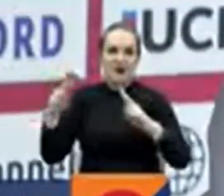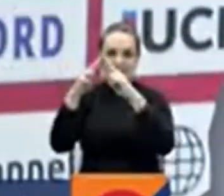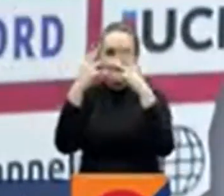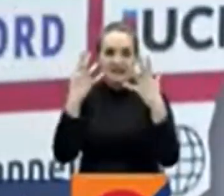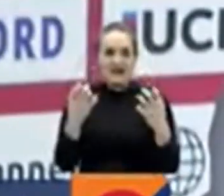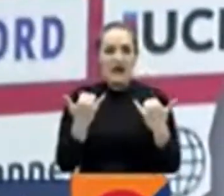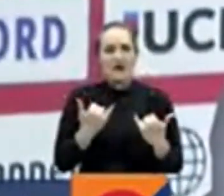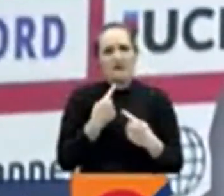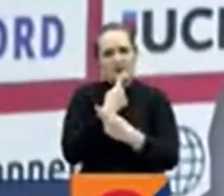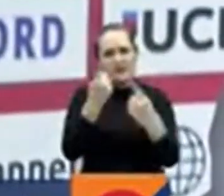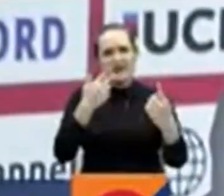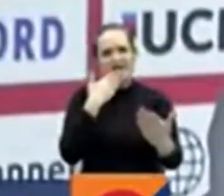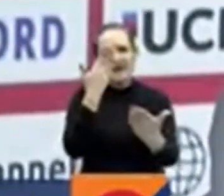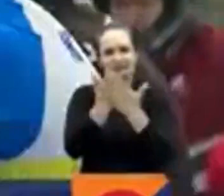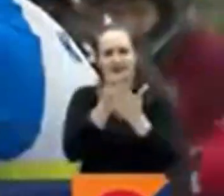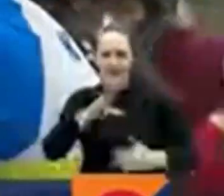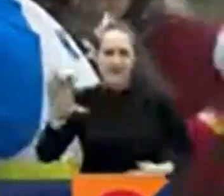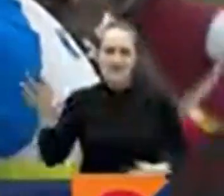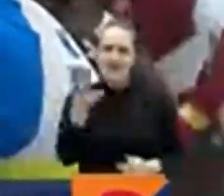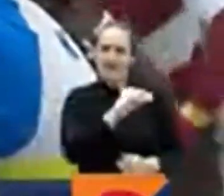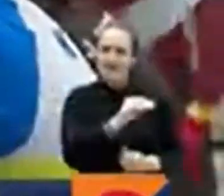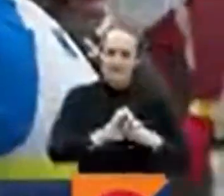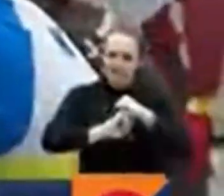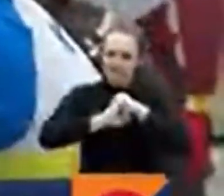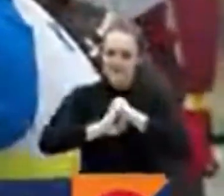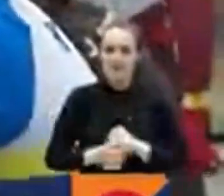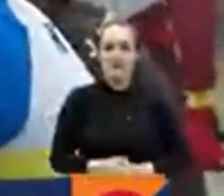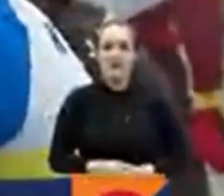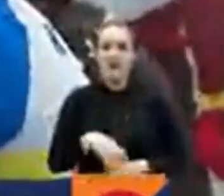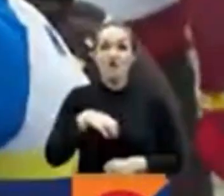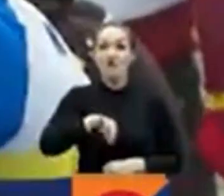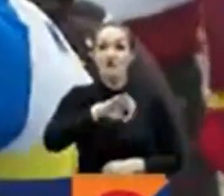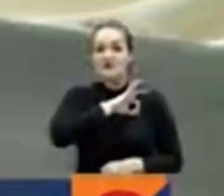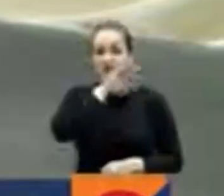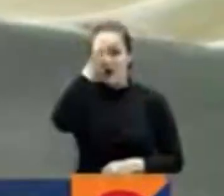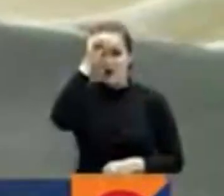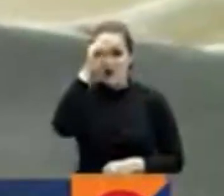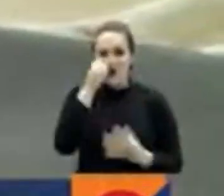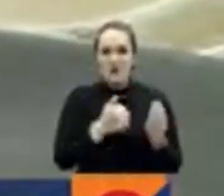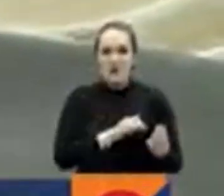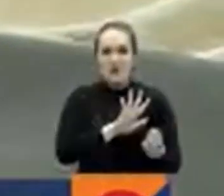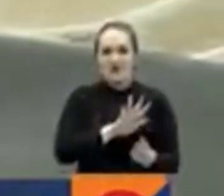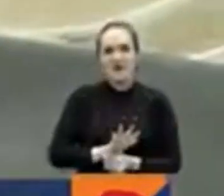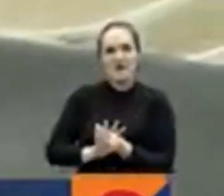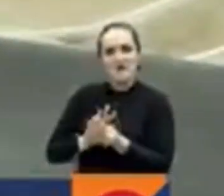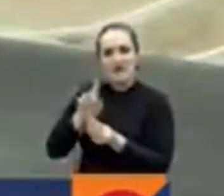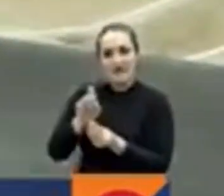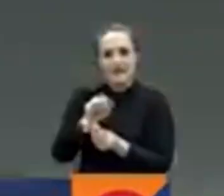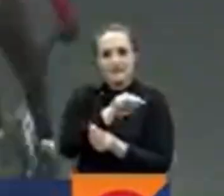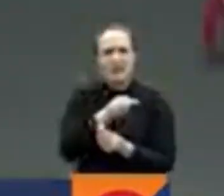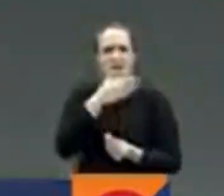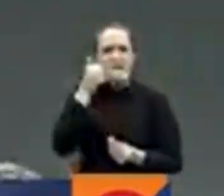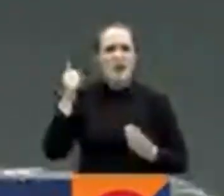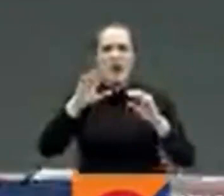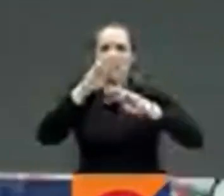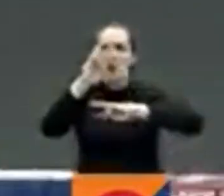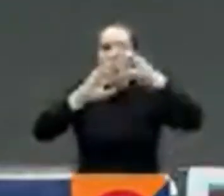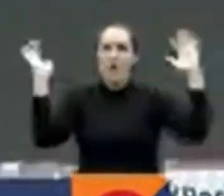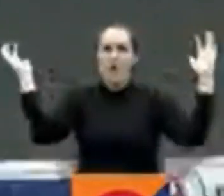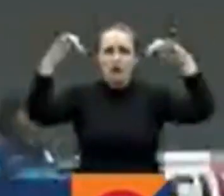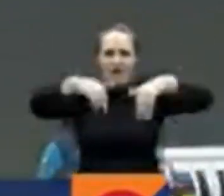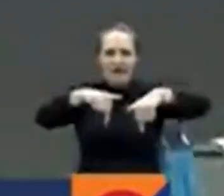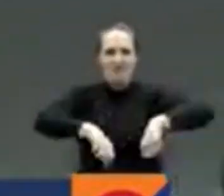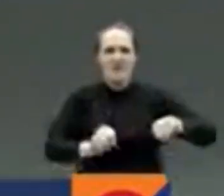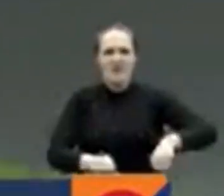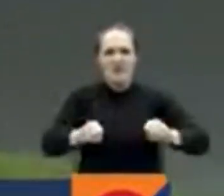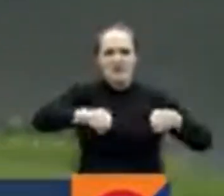y agradezco de por estar para mi partidor Este fin de semana Bogotá será sede de las válidas 5 y 6 de la Copa Mundo donde los mejores del planeta BMX buscarán